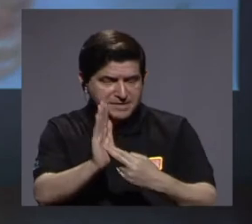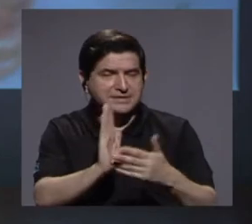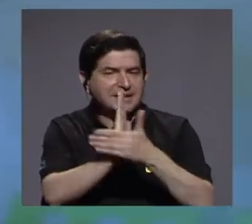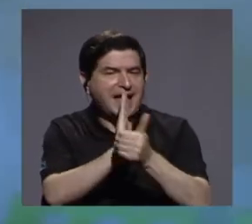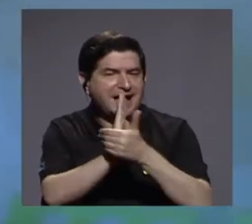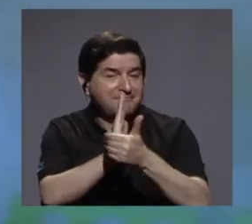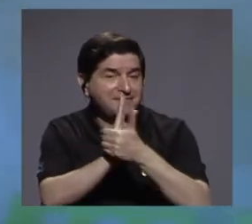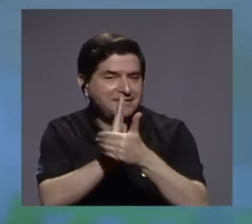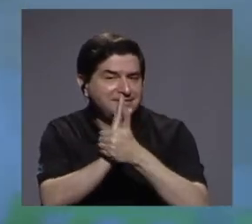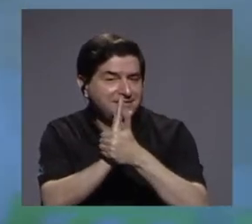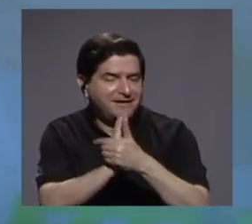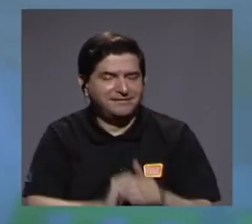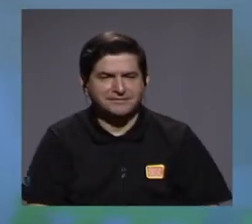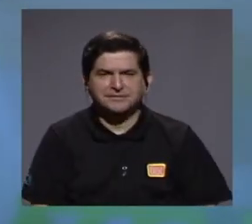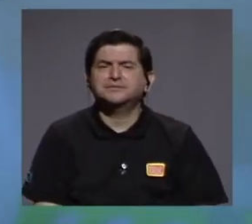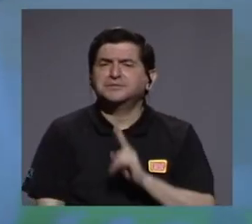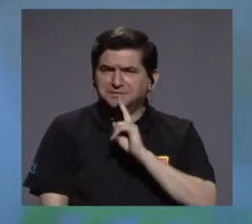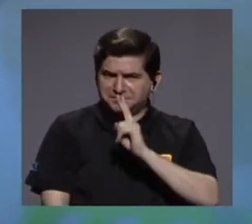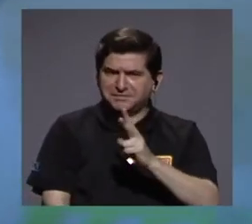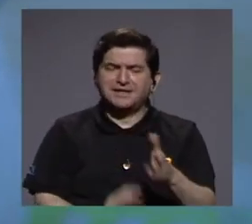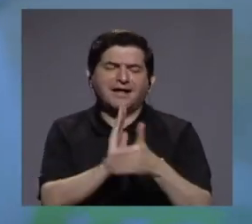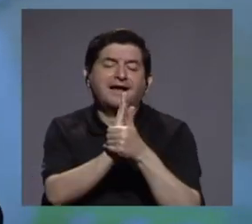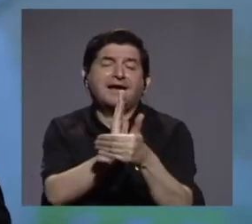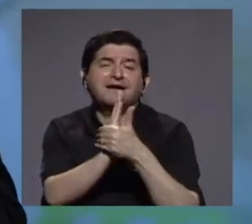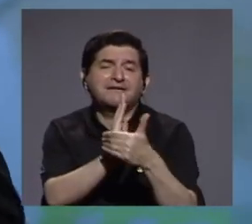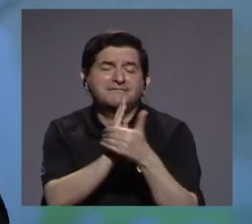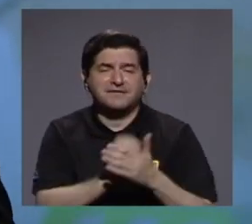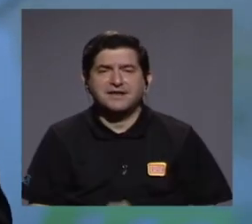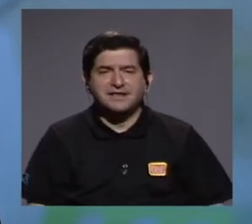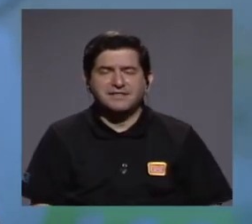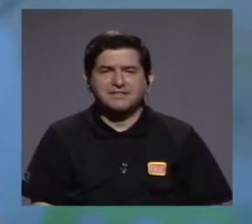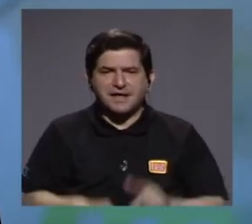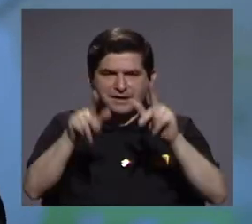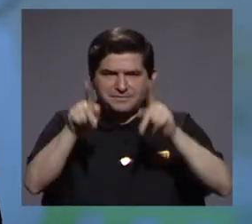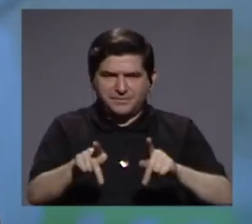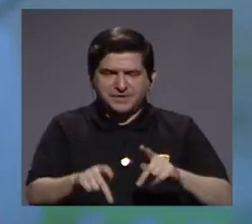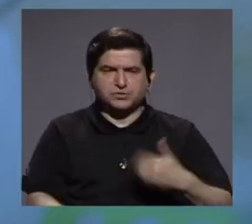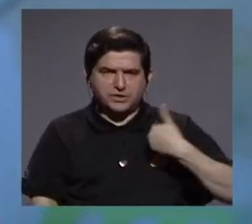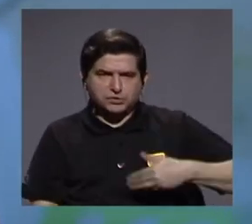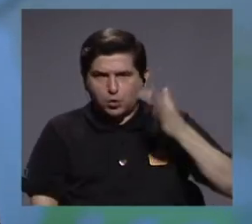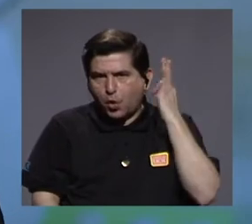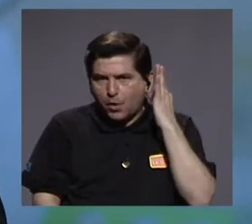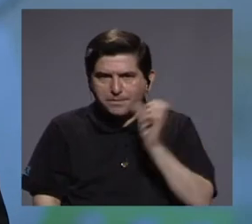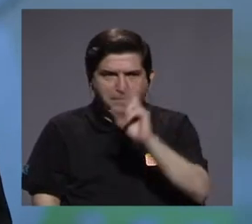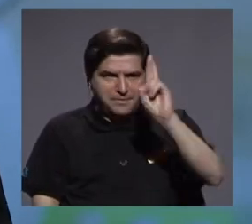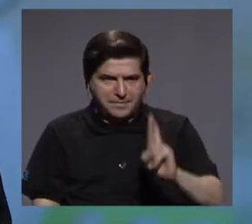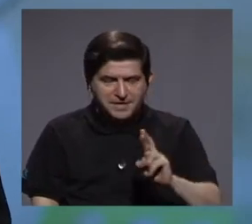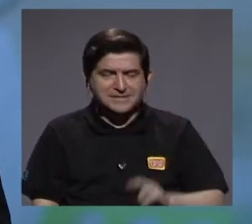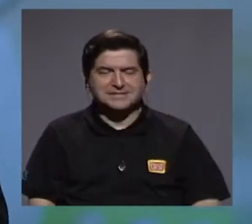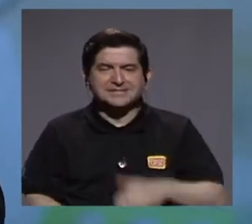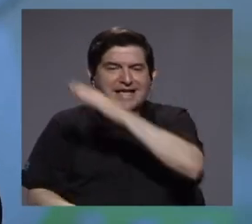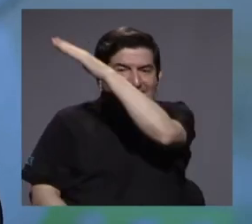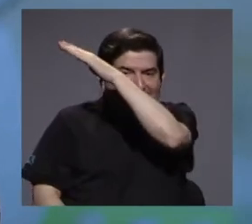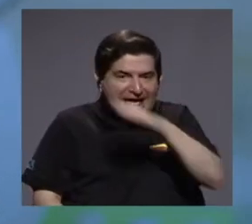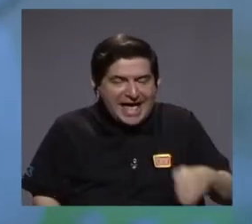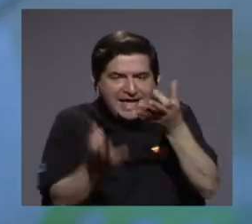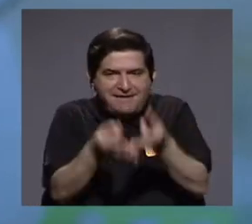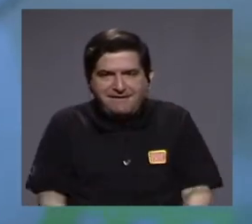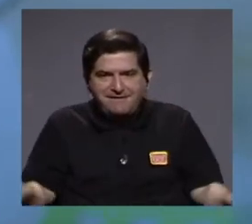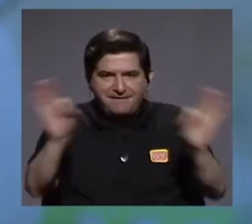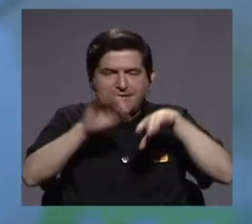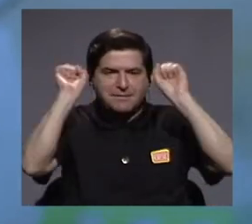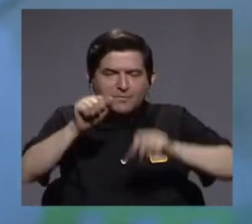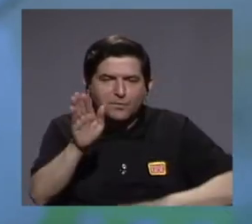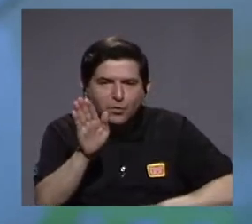talento. Ciertamente el talento de los y las costarricenses es ese eje esencial sobre el cual se